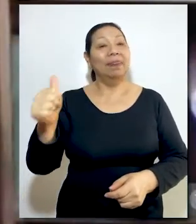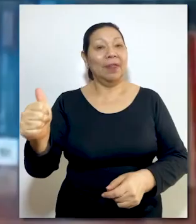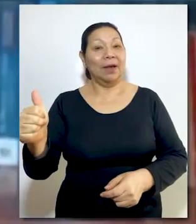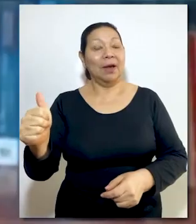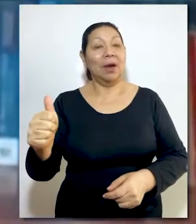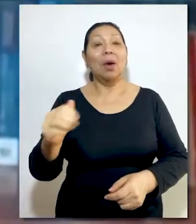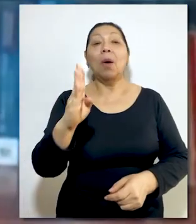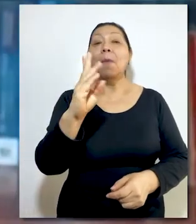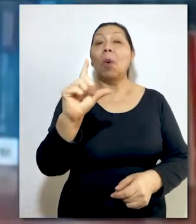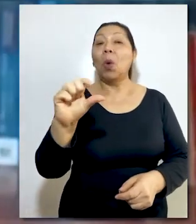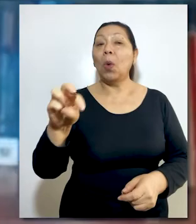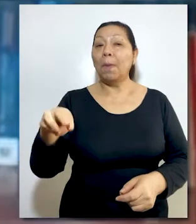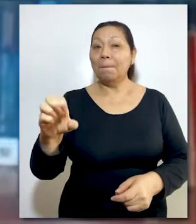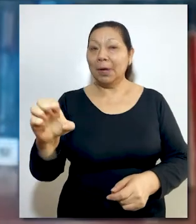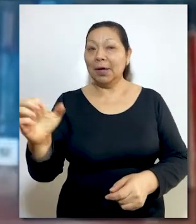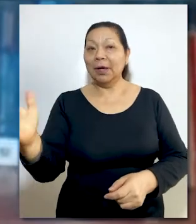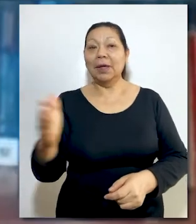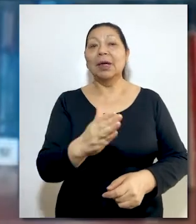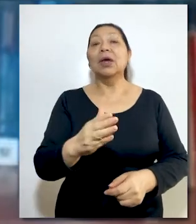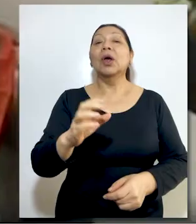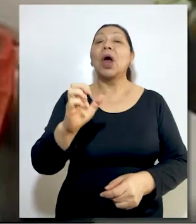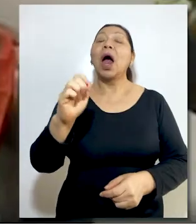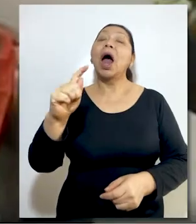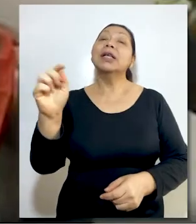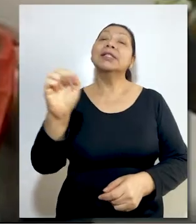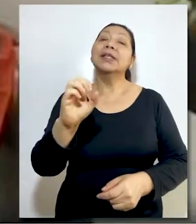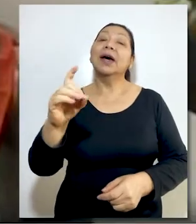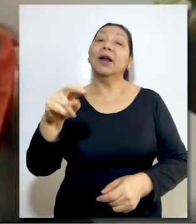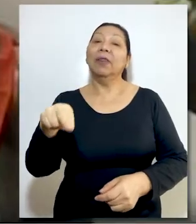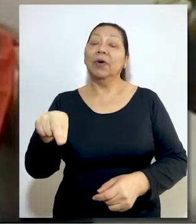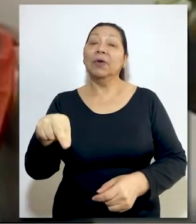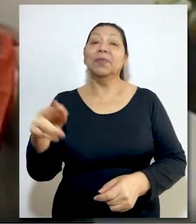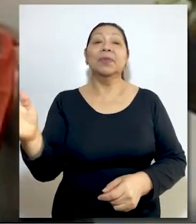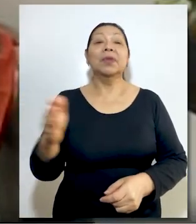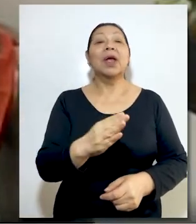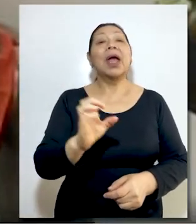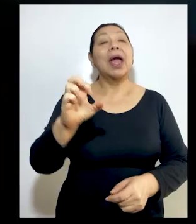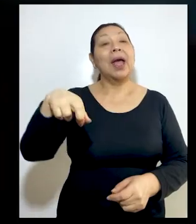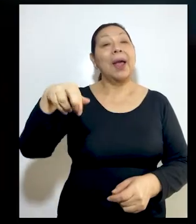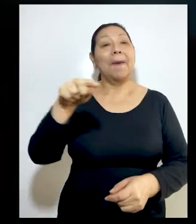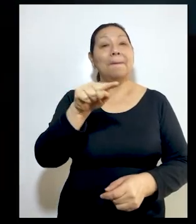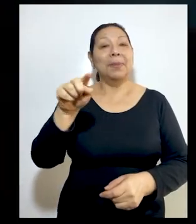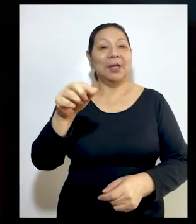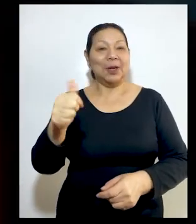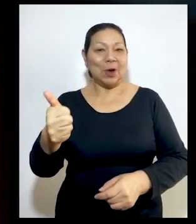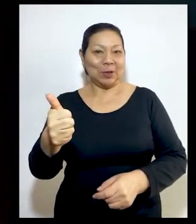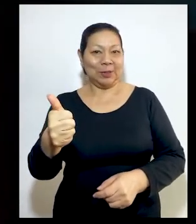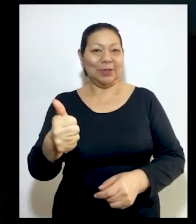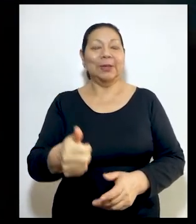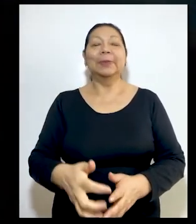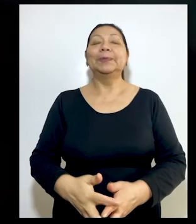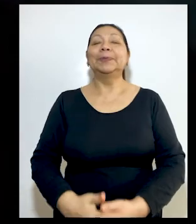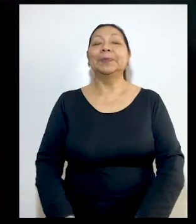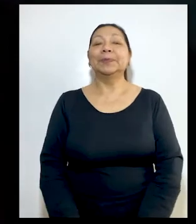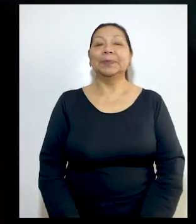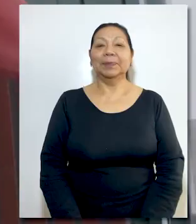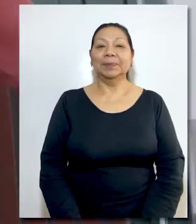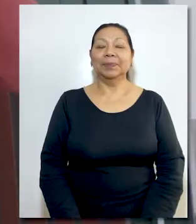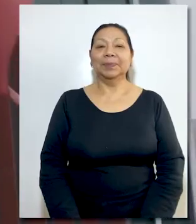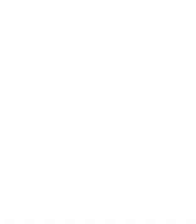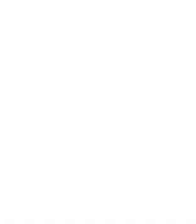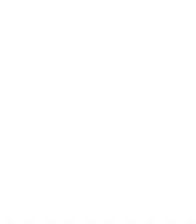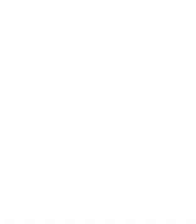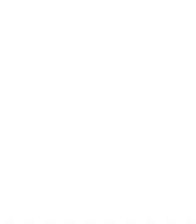Canales, Ernesto Blume Fortini, José Luis Ardón de Taboada y Eloy Espinosa Saldaña Barrera.